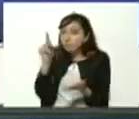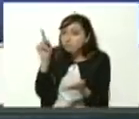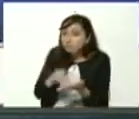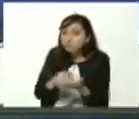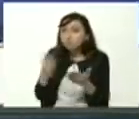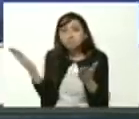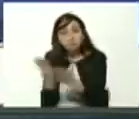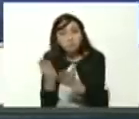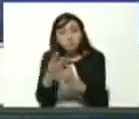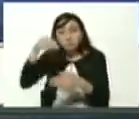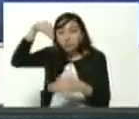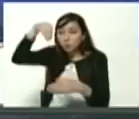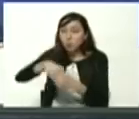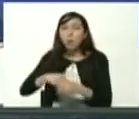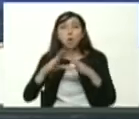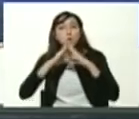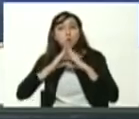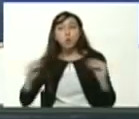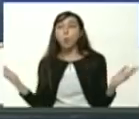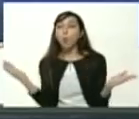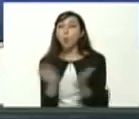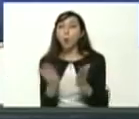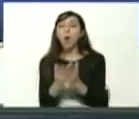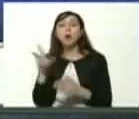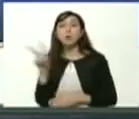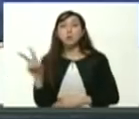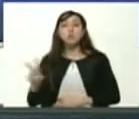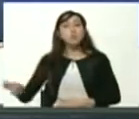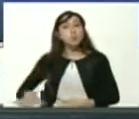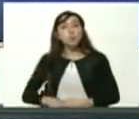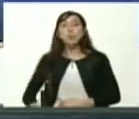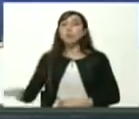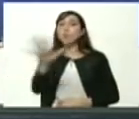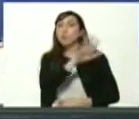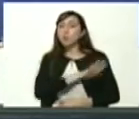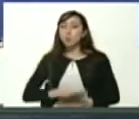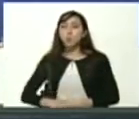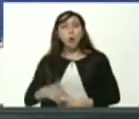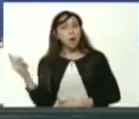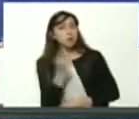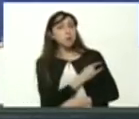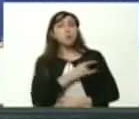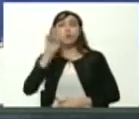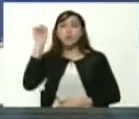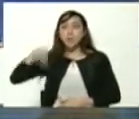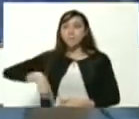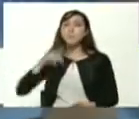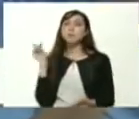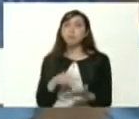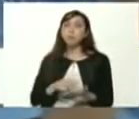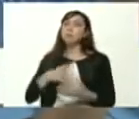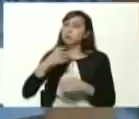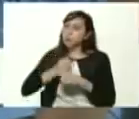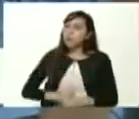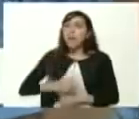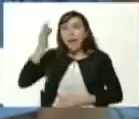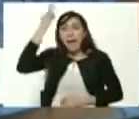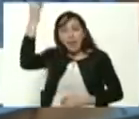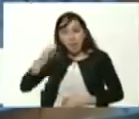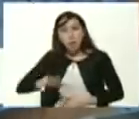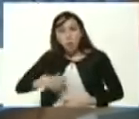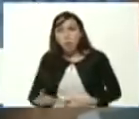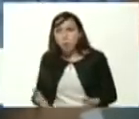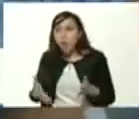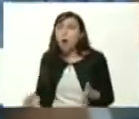presenciales en todas las escuelas en todos los liceos en todas las universidades creo que ahora creo sí lo vamos a